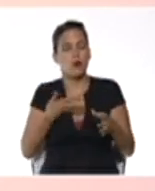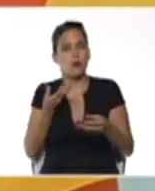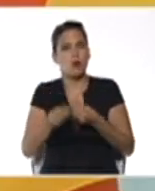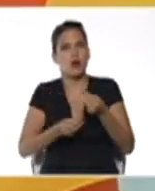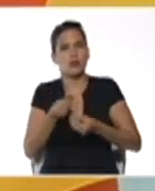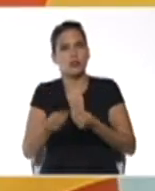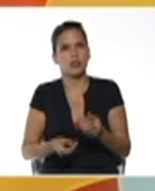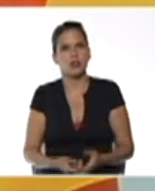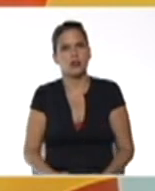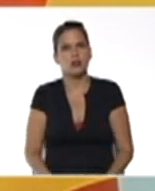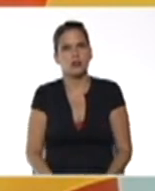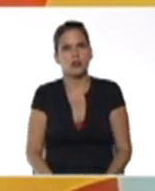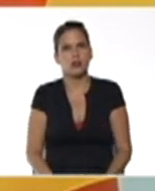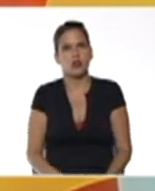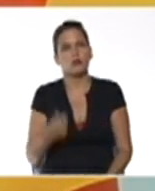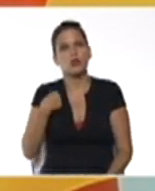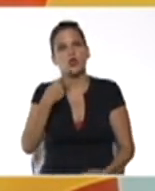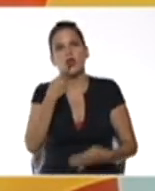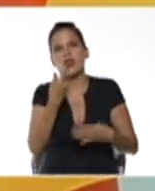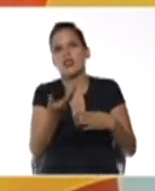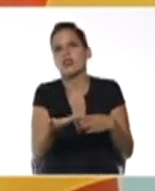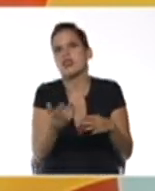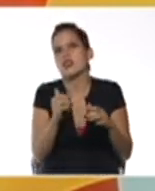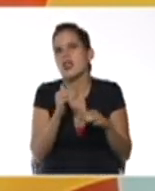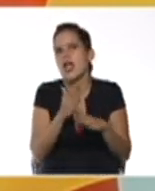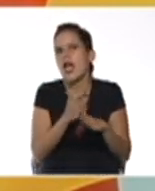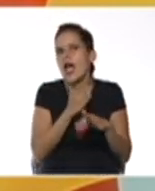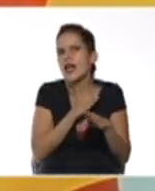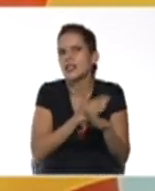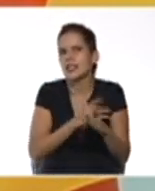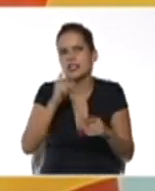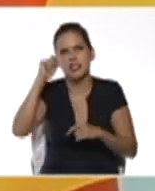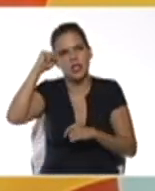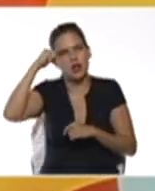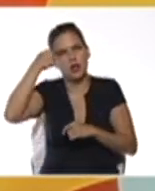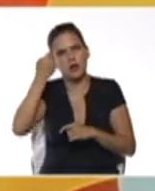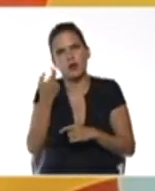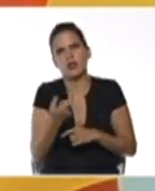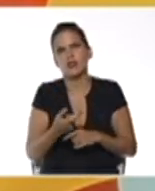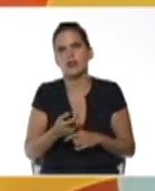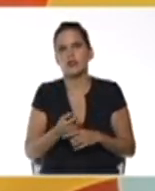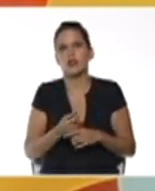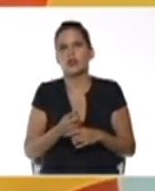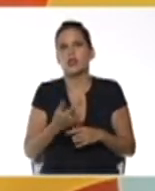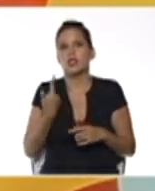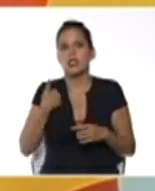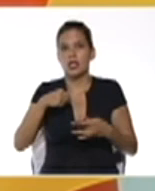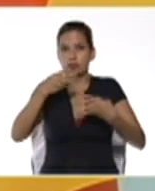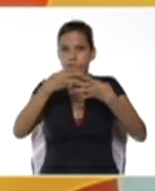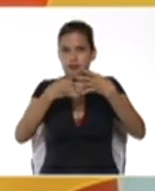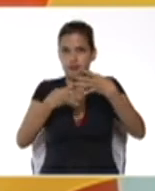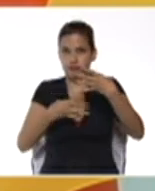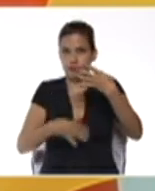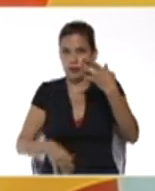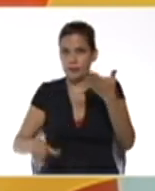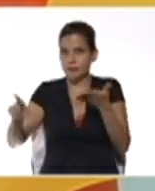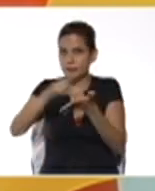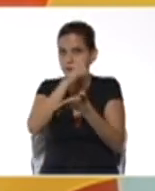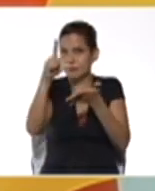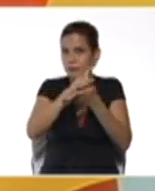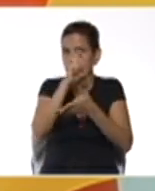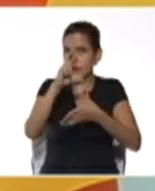web como yo les dije al principio y se los recuerdo con mucho afán tienen que descargar la colección